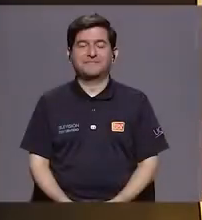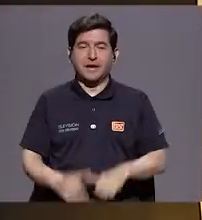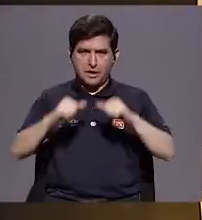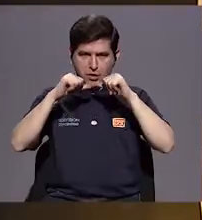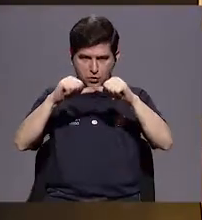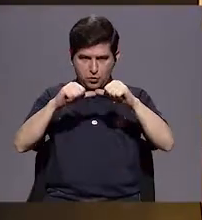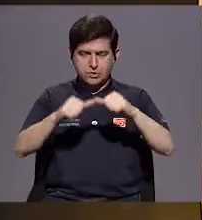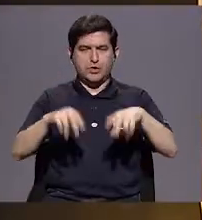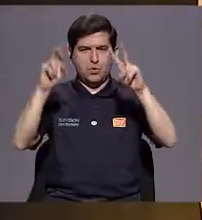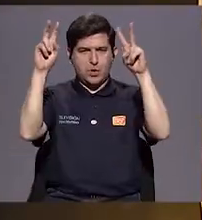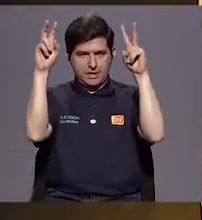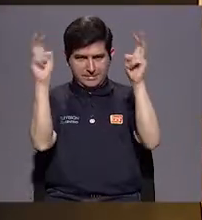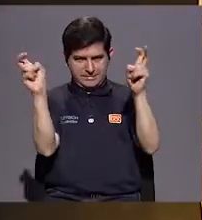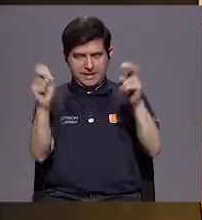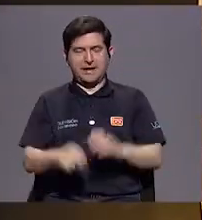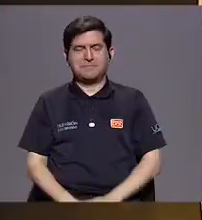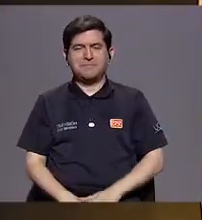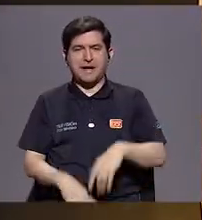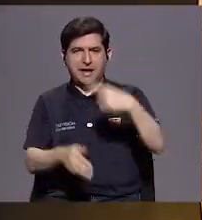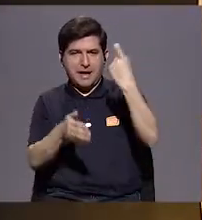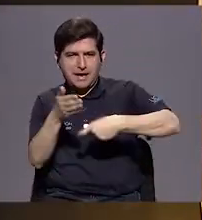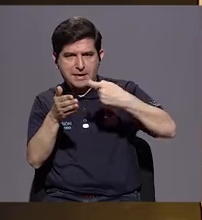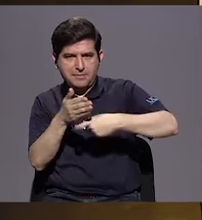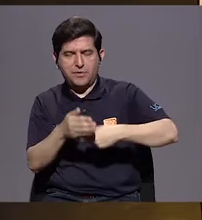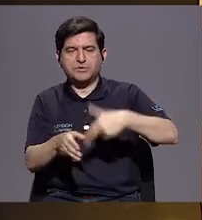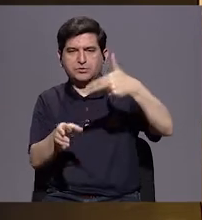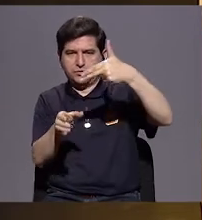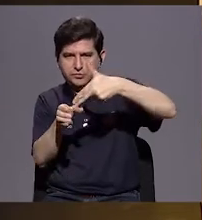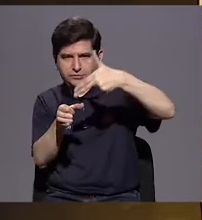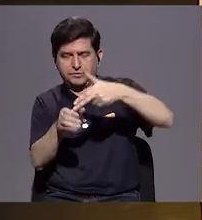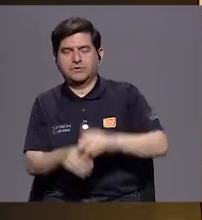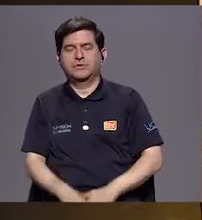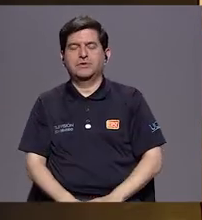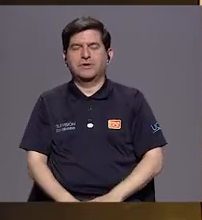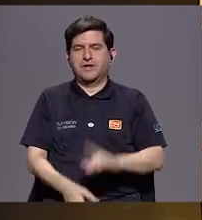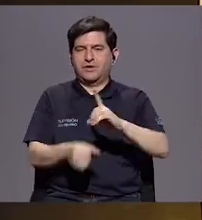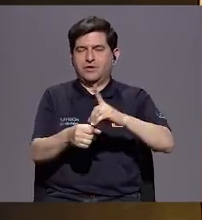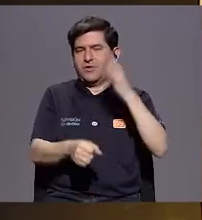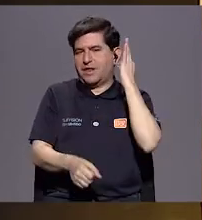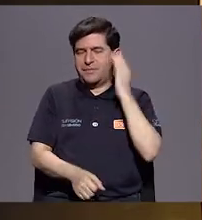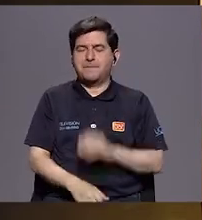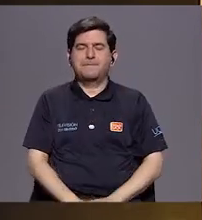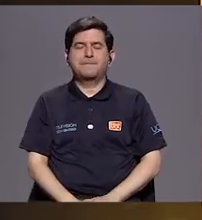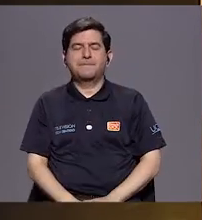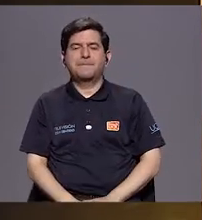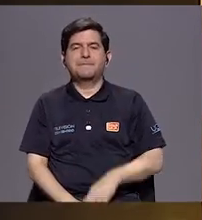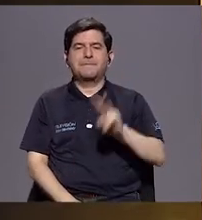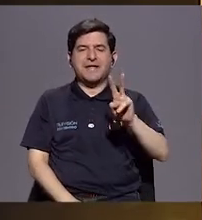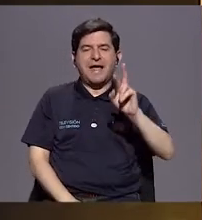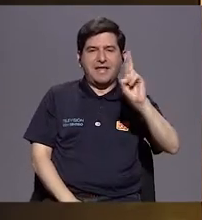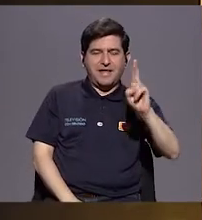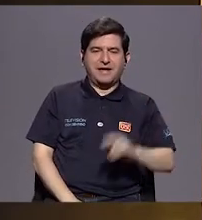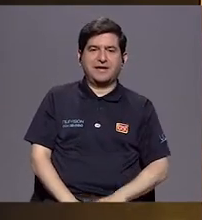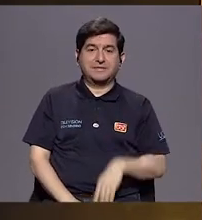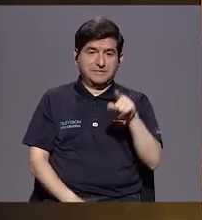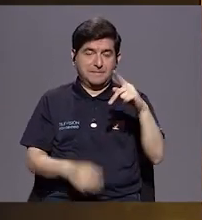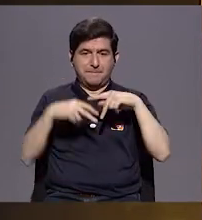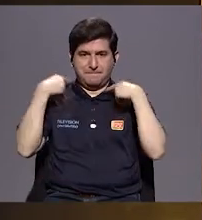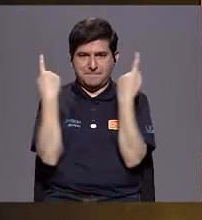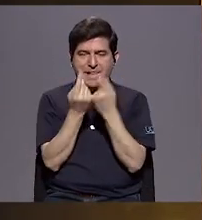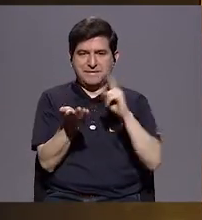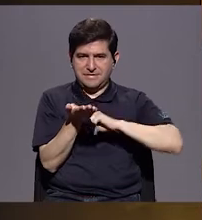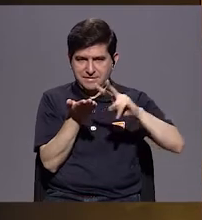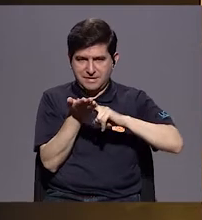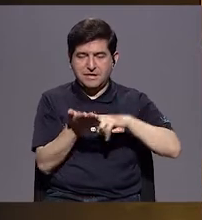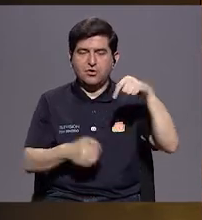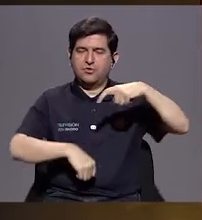Continuamos con el tema de los impuestos a los hidrocarburos con la señora diputada Valladares por el Partido de Liberación Nacional en